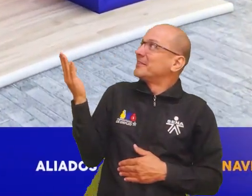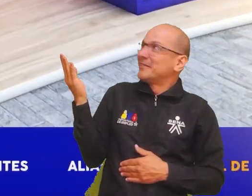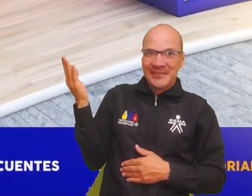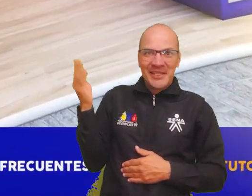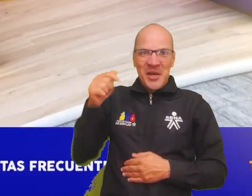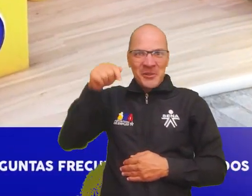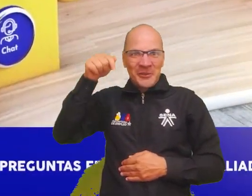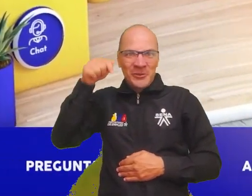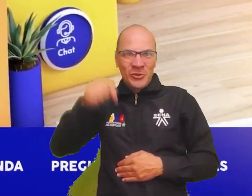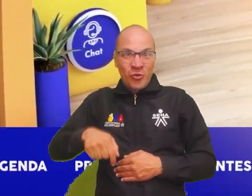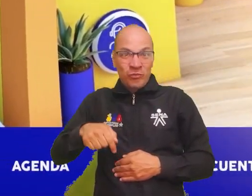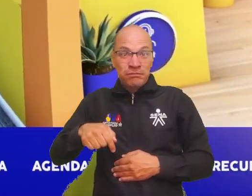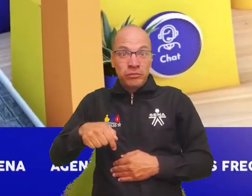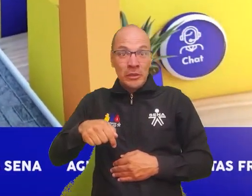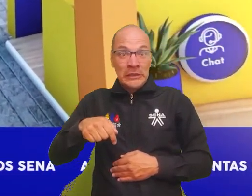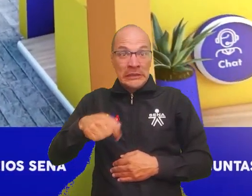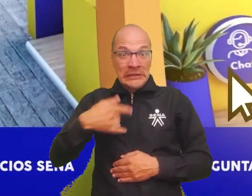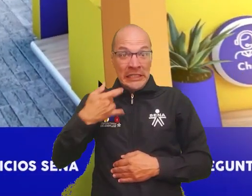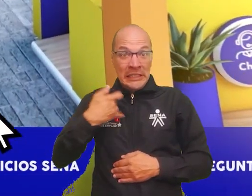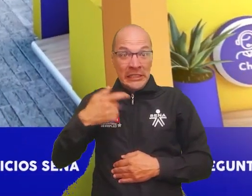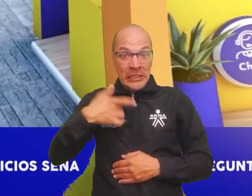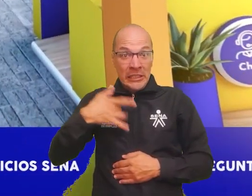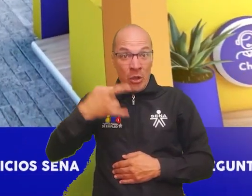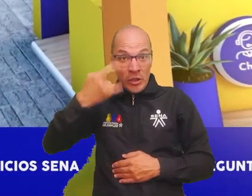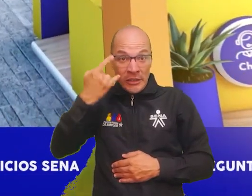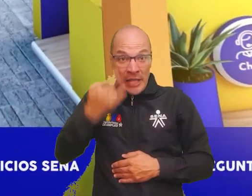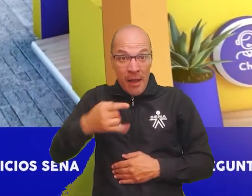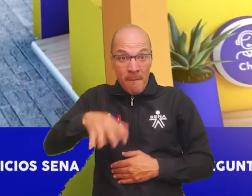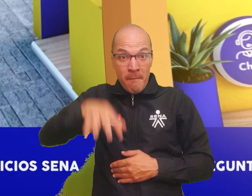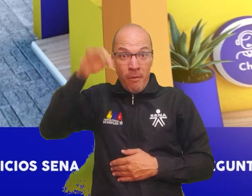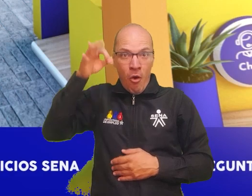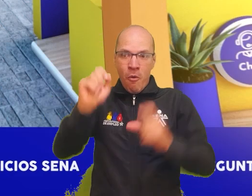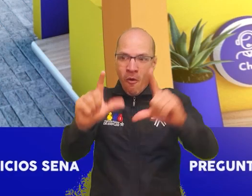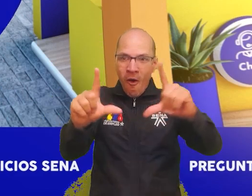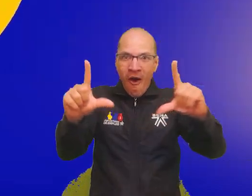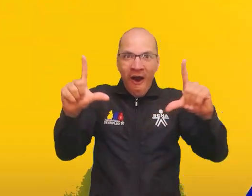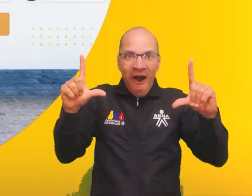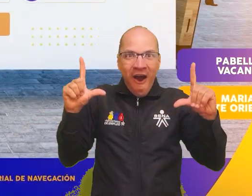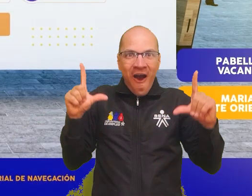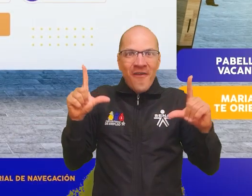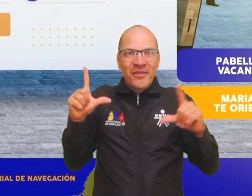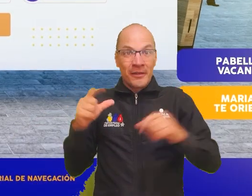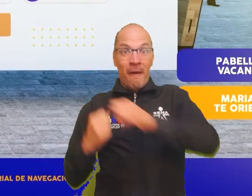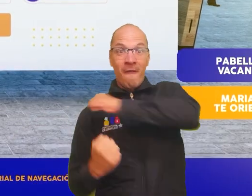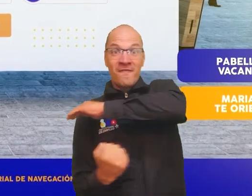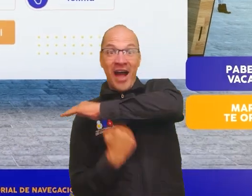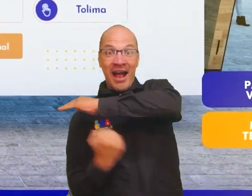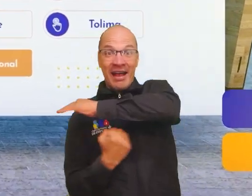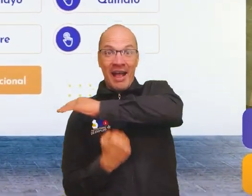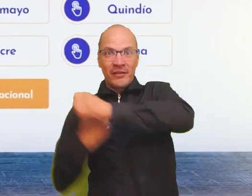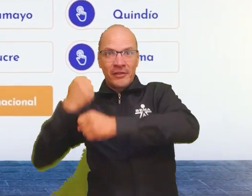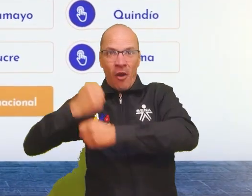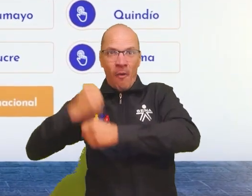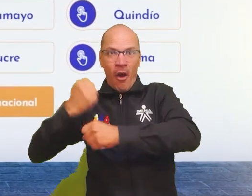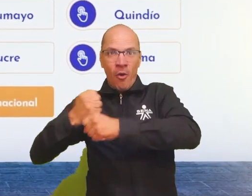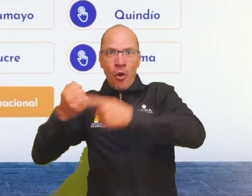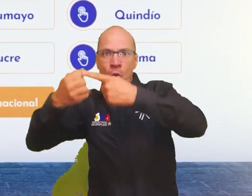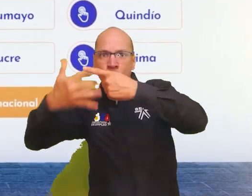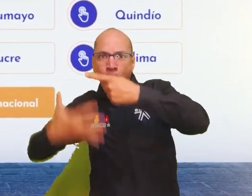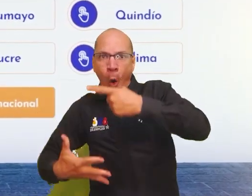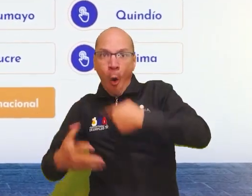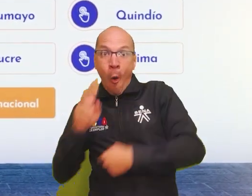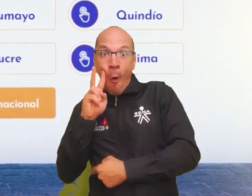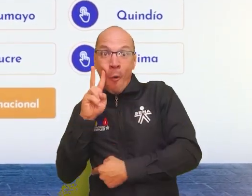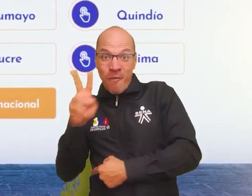seleccionando el evento o temática de tu interés. En el pabellón de vacantes, puedes conocer las ofertas laborales disponibles.